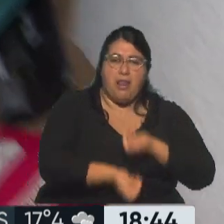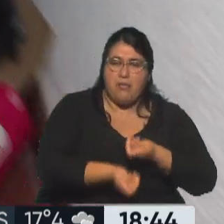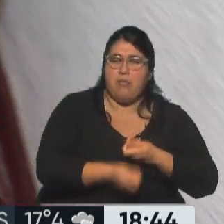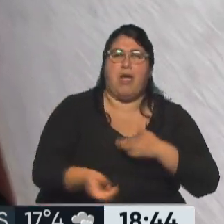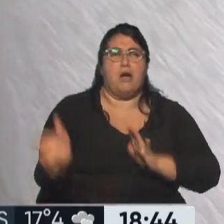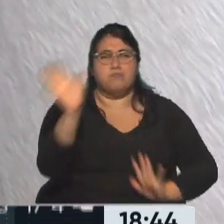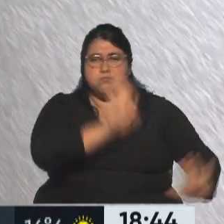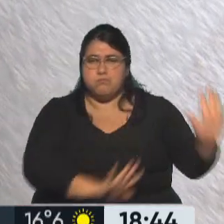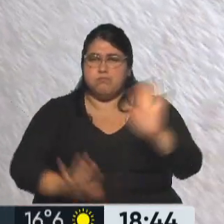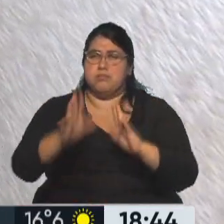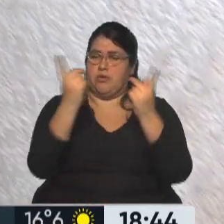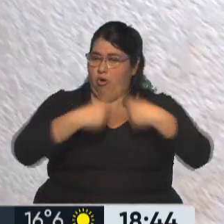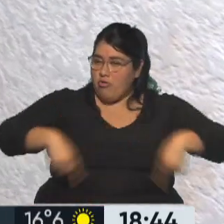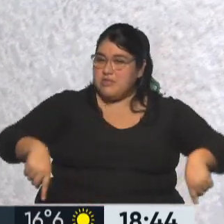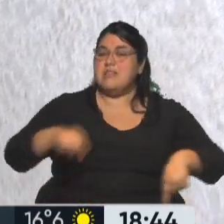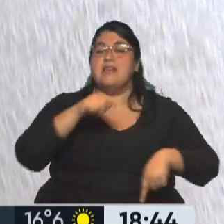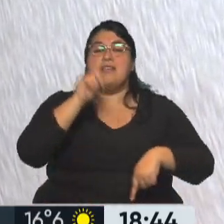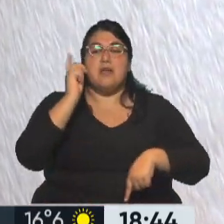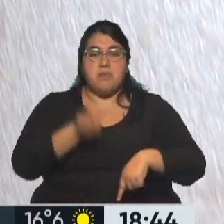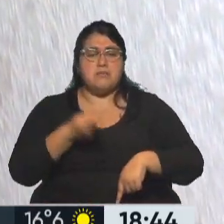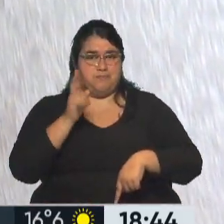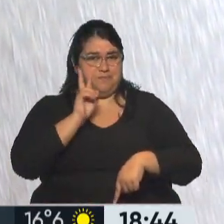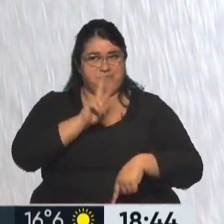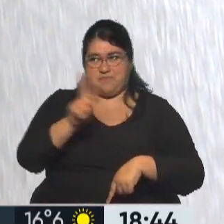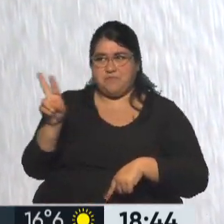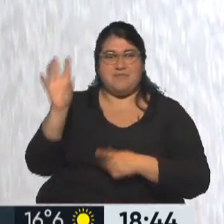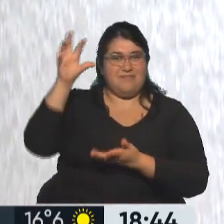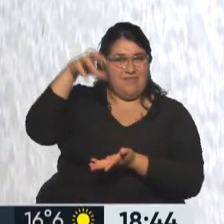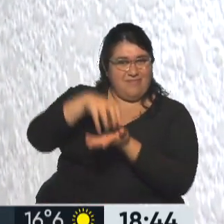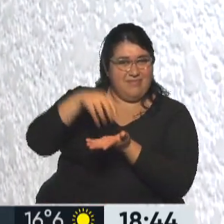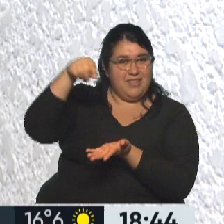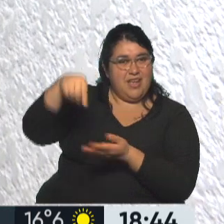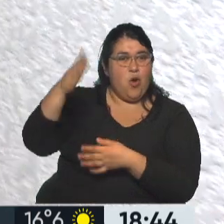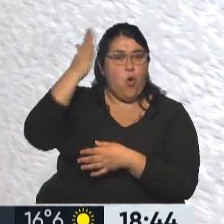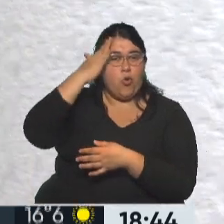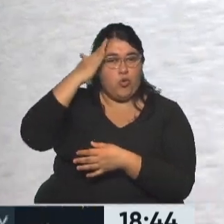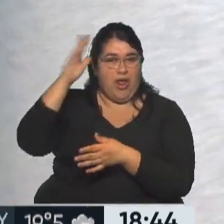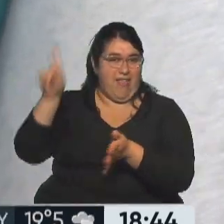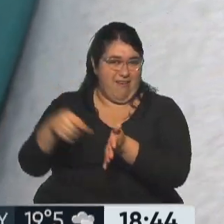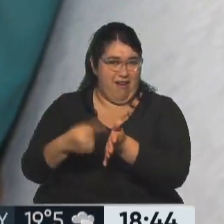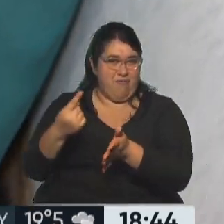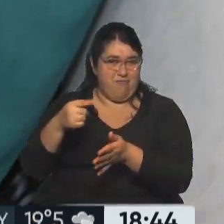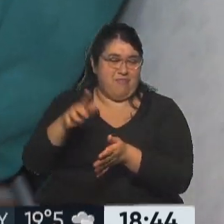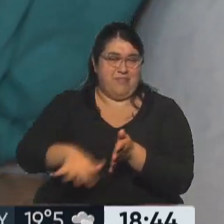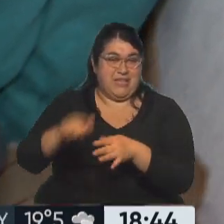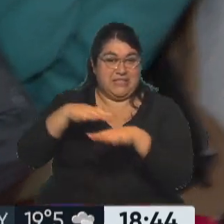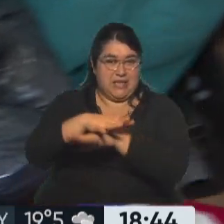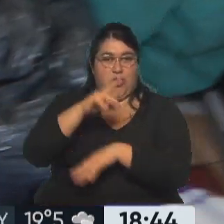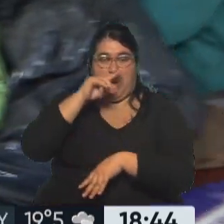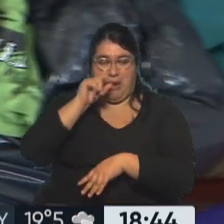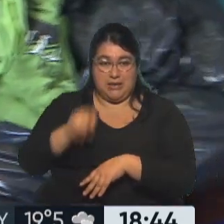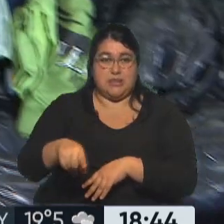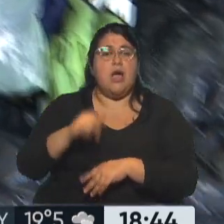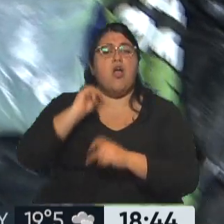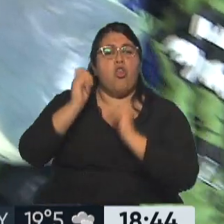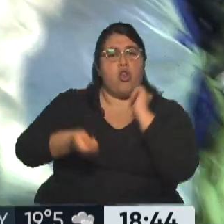recondicionar todo. Y vemos en este centro cultural, en la zona del Casco de La Plata, que comenzaron a llegar algunas